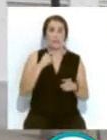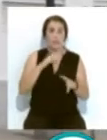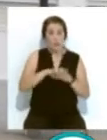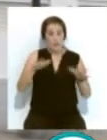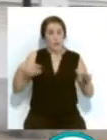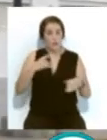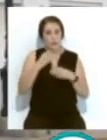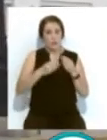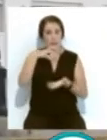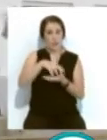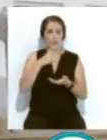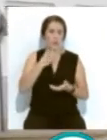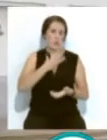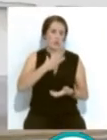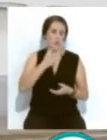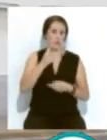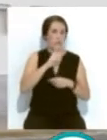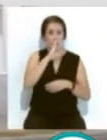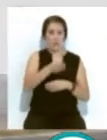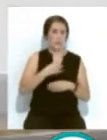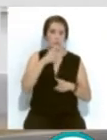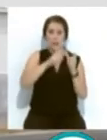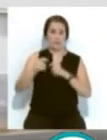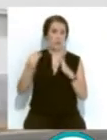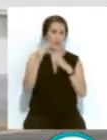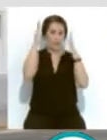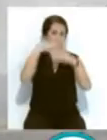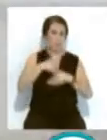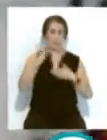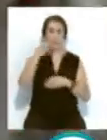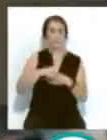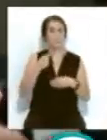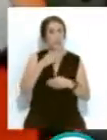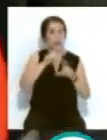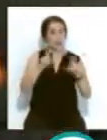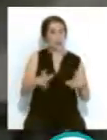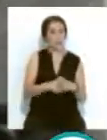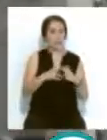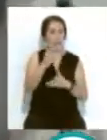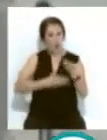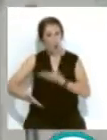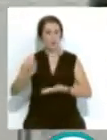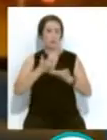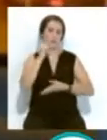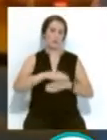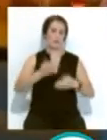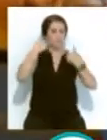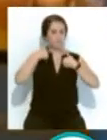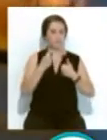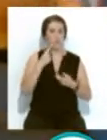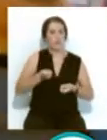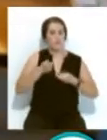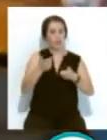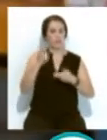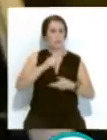realiza en este centro del Ayuntamiento directamente a las personas sin hogar... ...y a las entidades sociales colaboradoras que se encargan también de